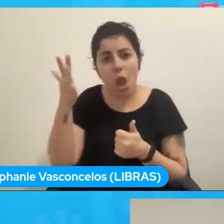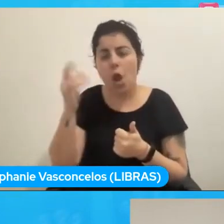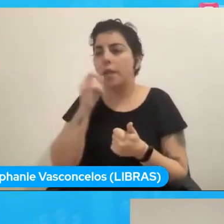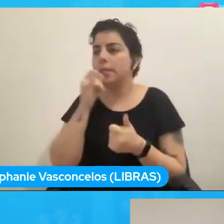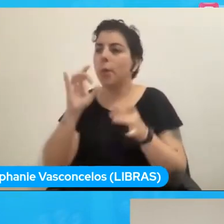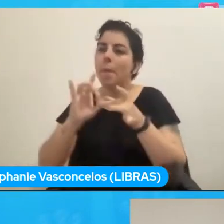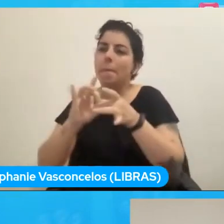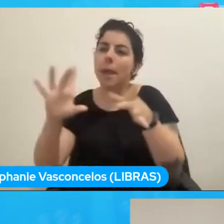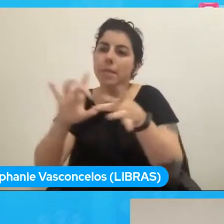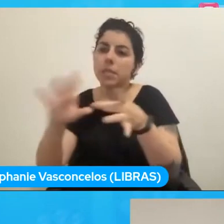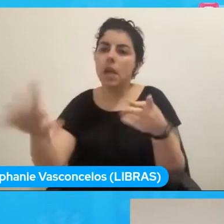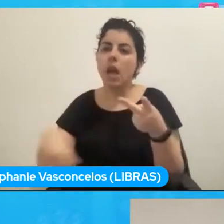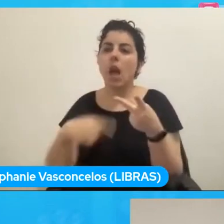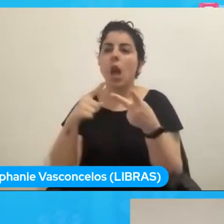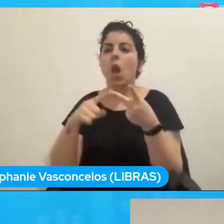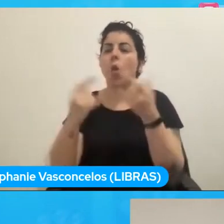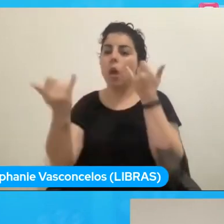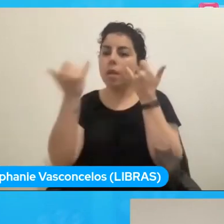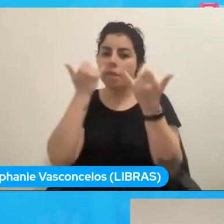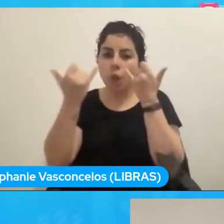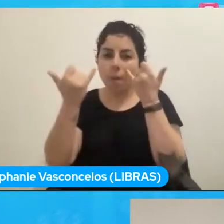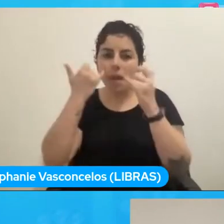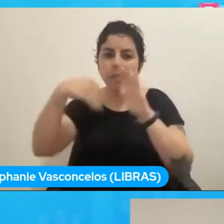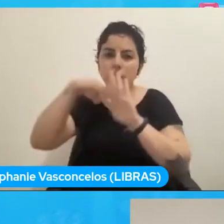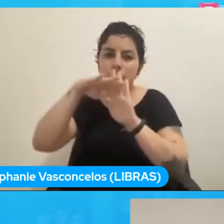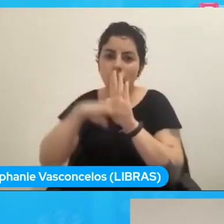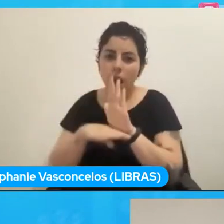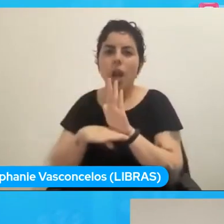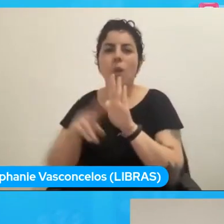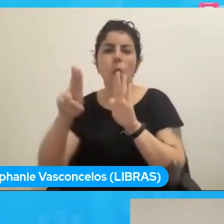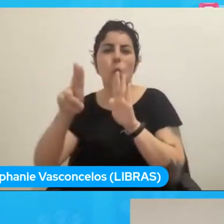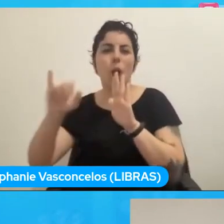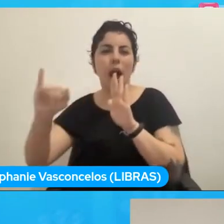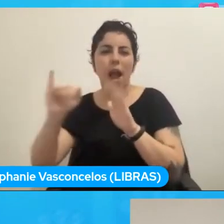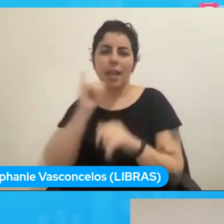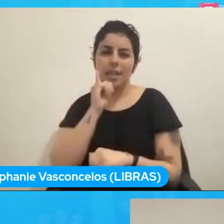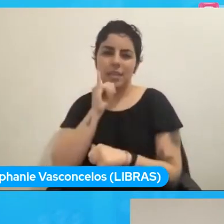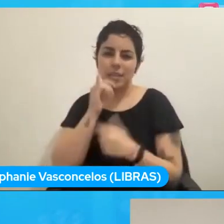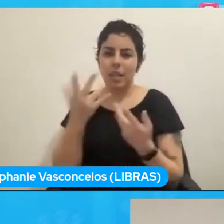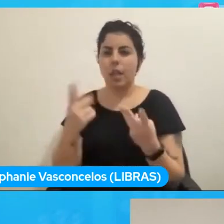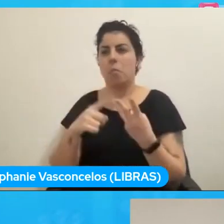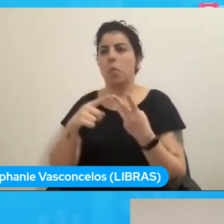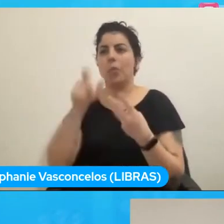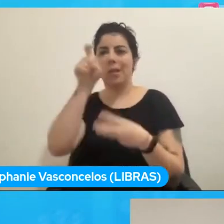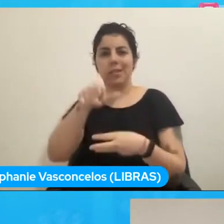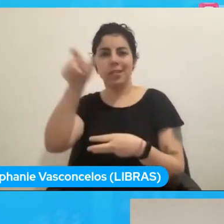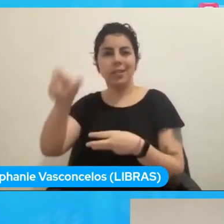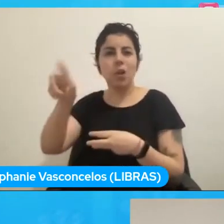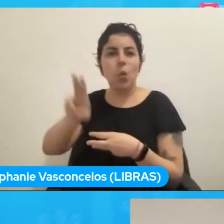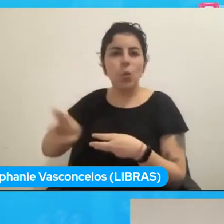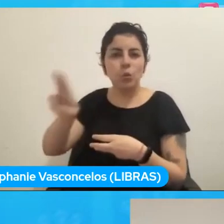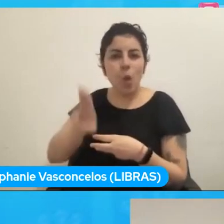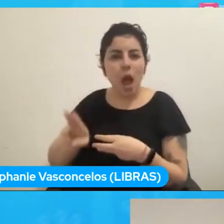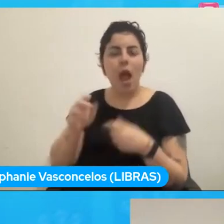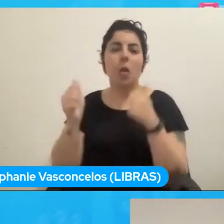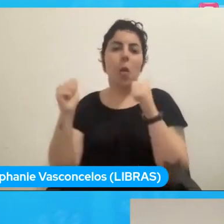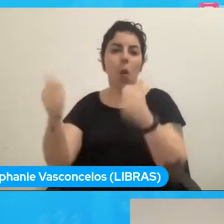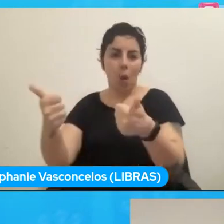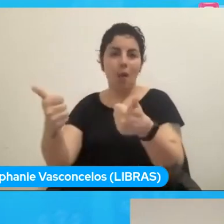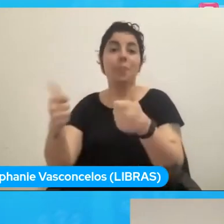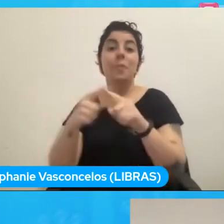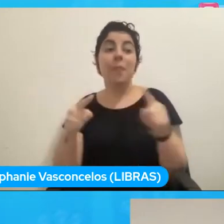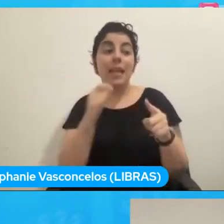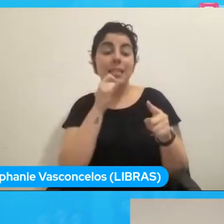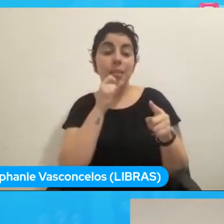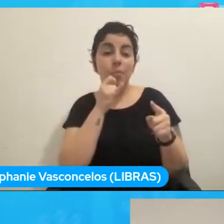como vimos la información, todo lo que tiene que ver con el UI, que tiene que ver de cara al usuario, pero la carga